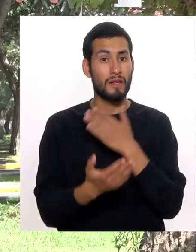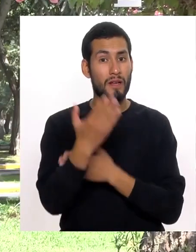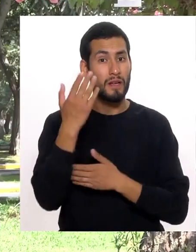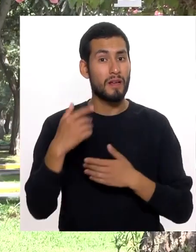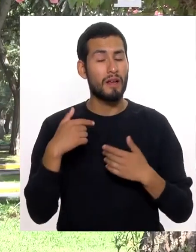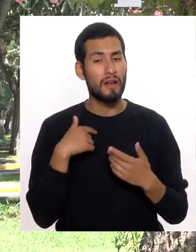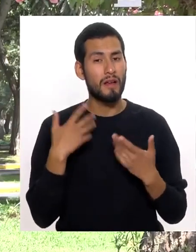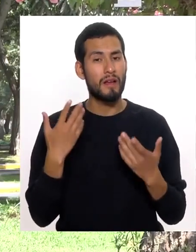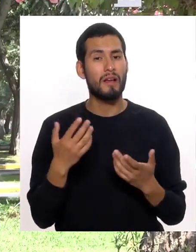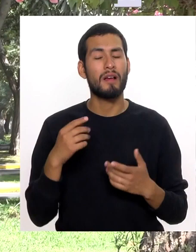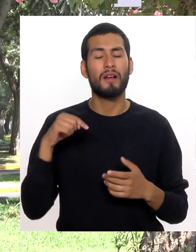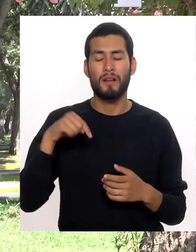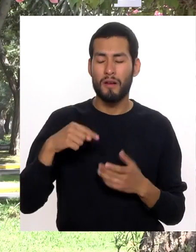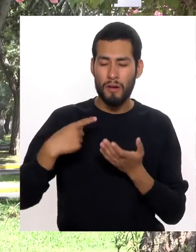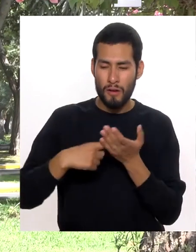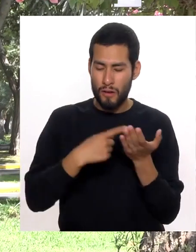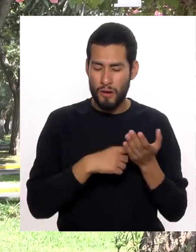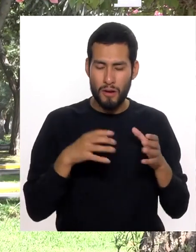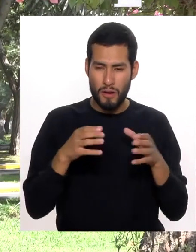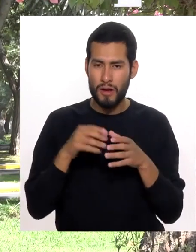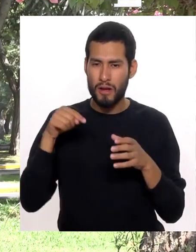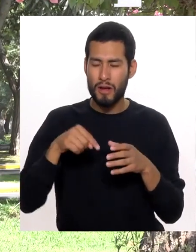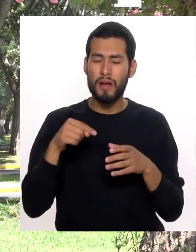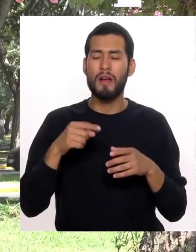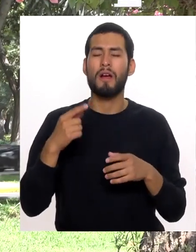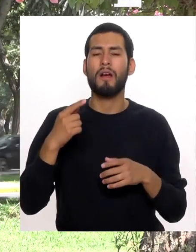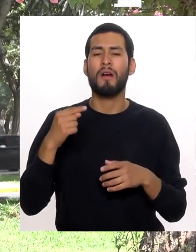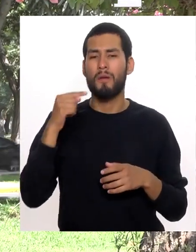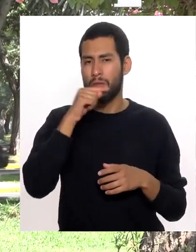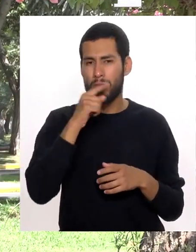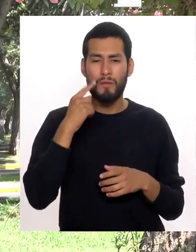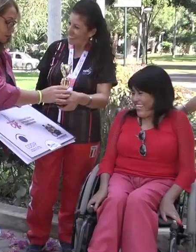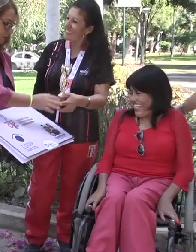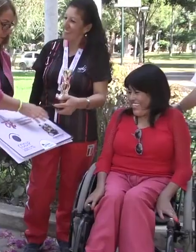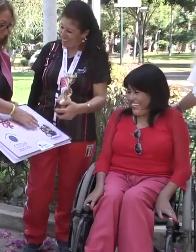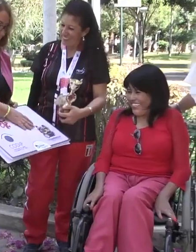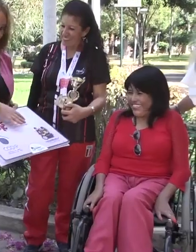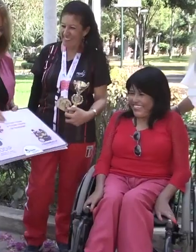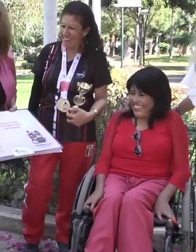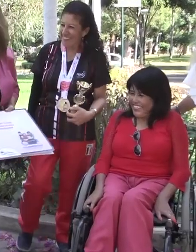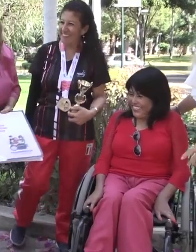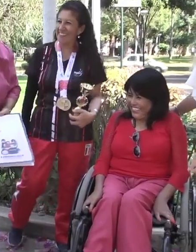Buenos días Soy Sara Diestro Coordinadora Del proyecto Género y Discapacidad